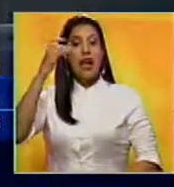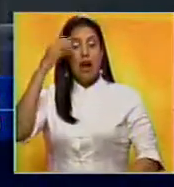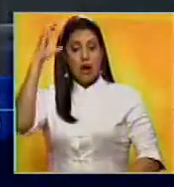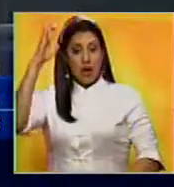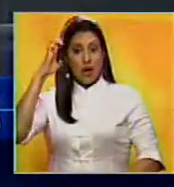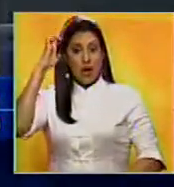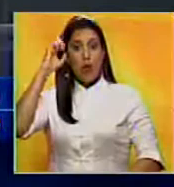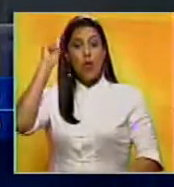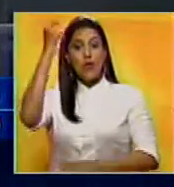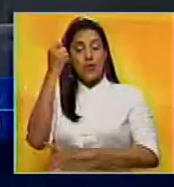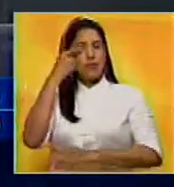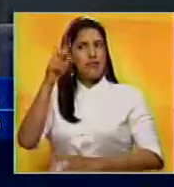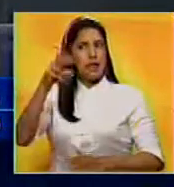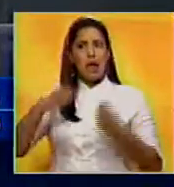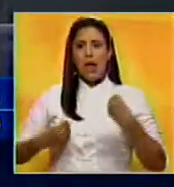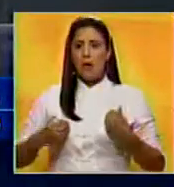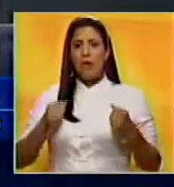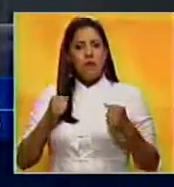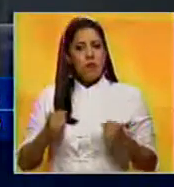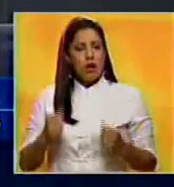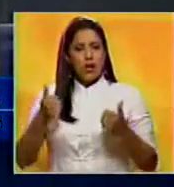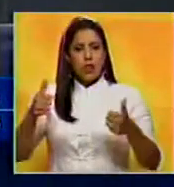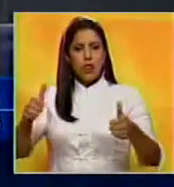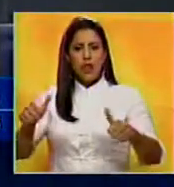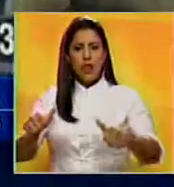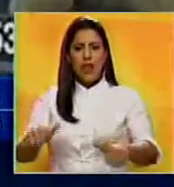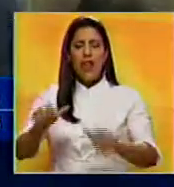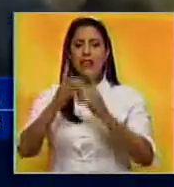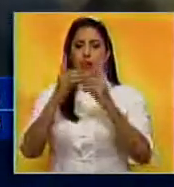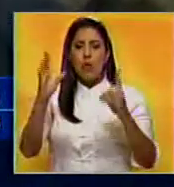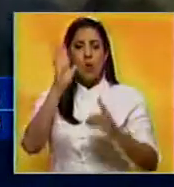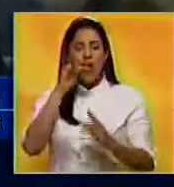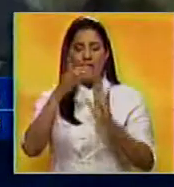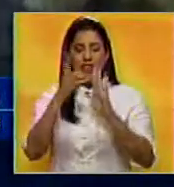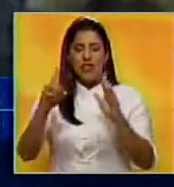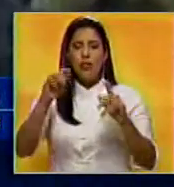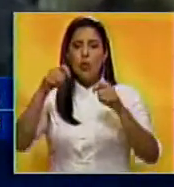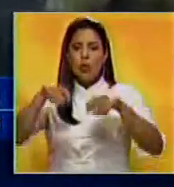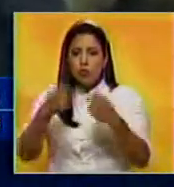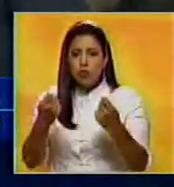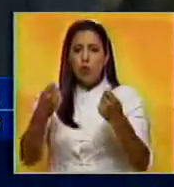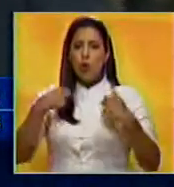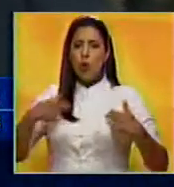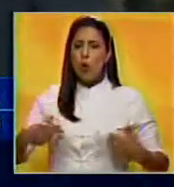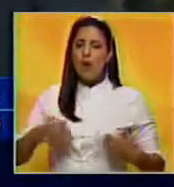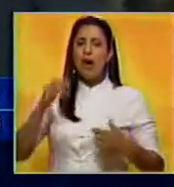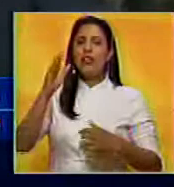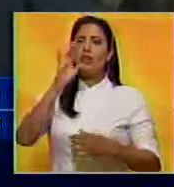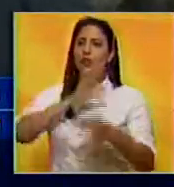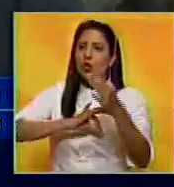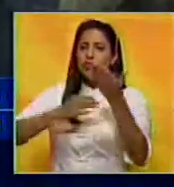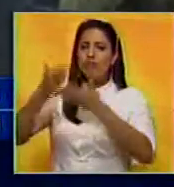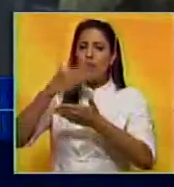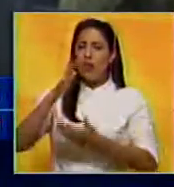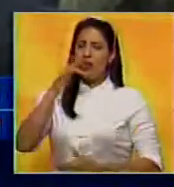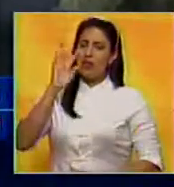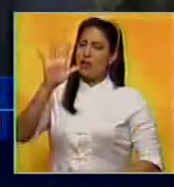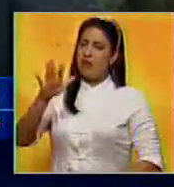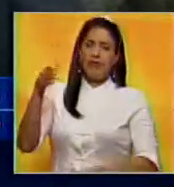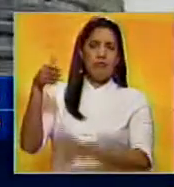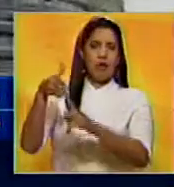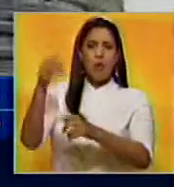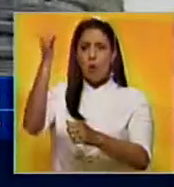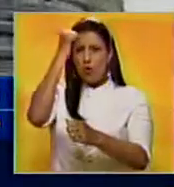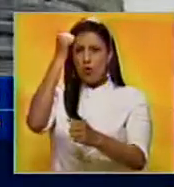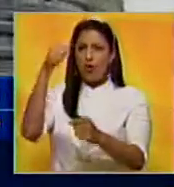eurodiputados mostraron su preocupación por el deterioro de la democracia, los derechos humanos y socioeconómicos. Condenaron lo que califican